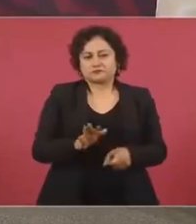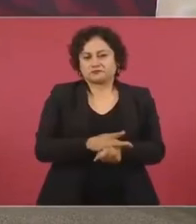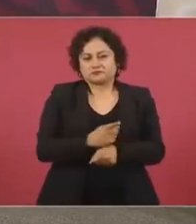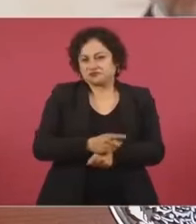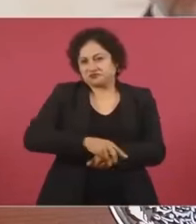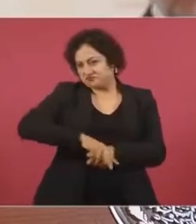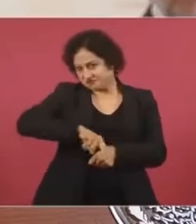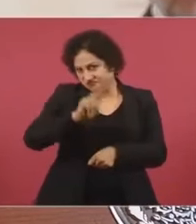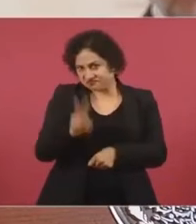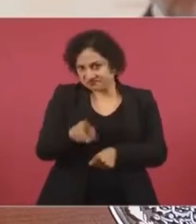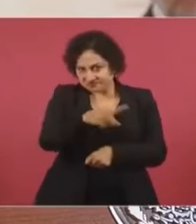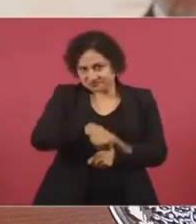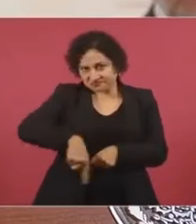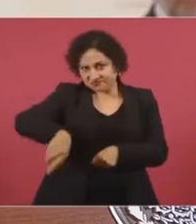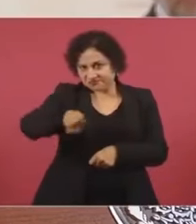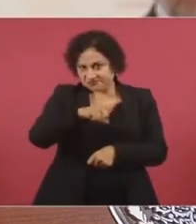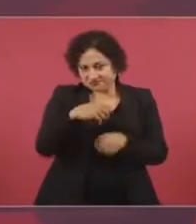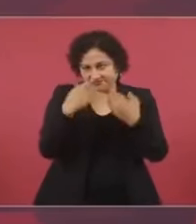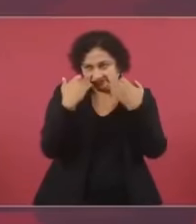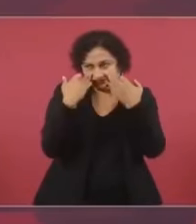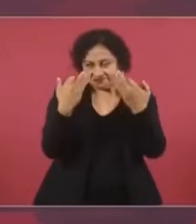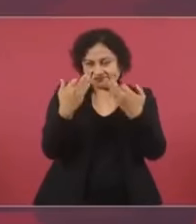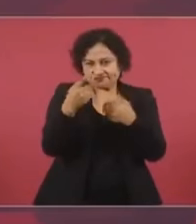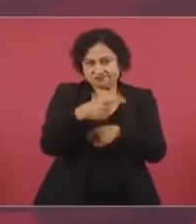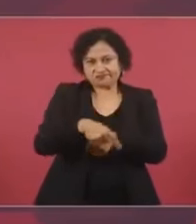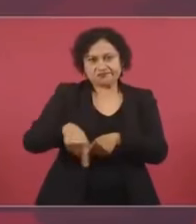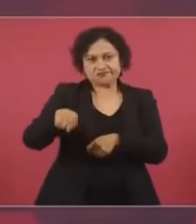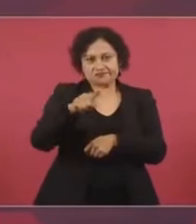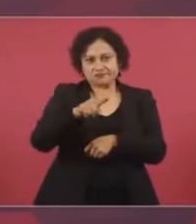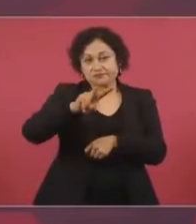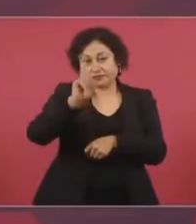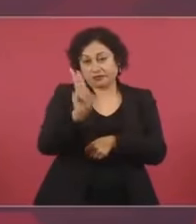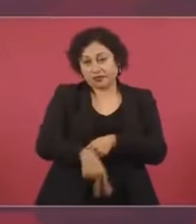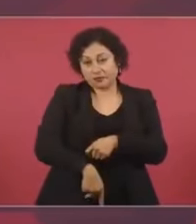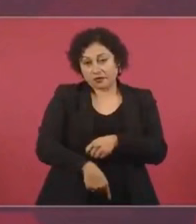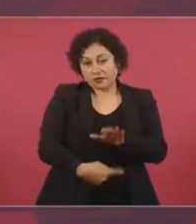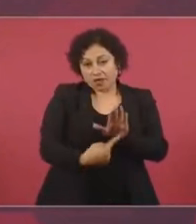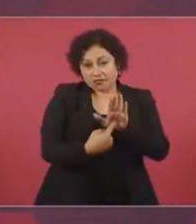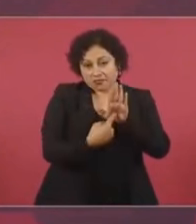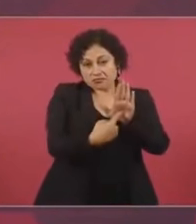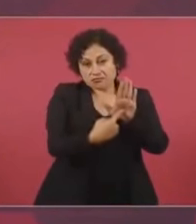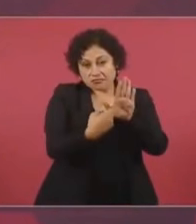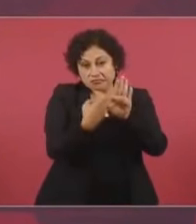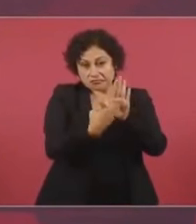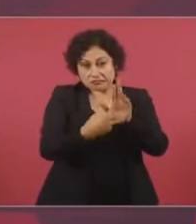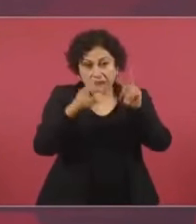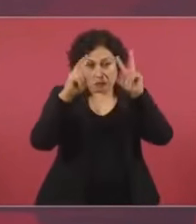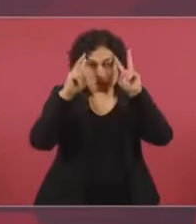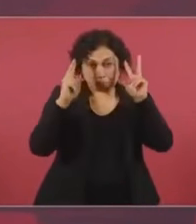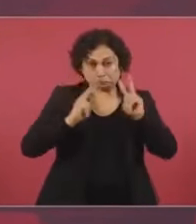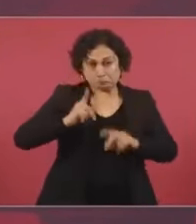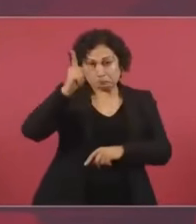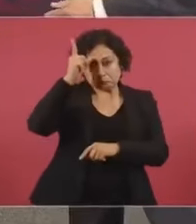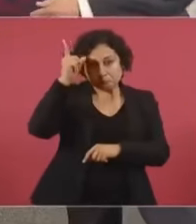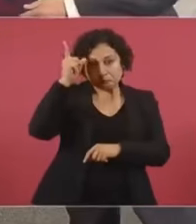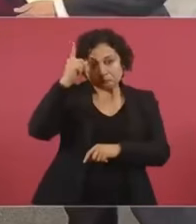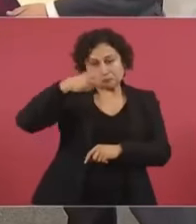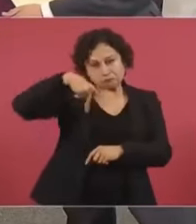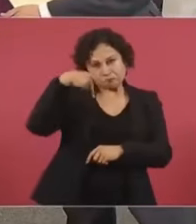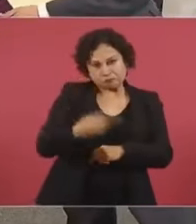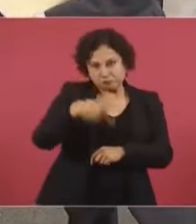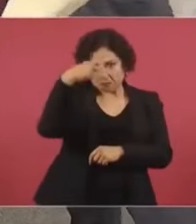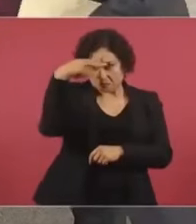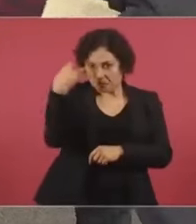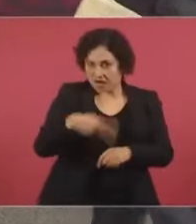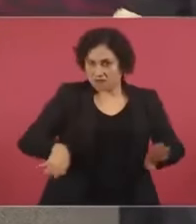Eres el símbolo, número uno de los mexicanos. Ah, sí.